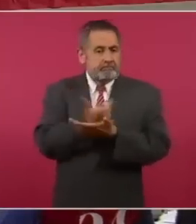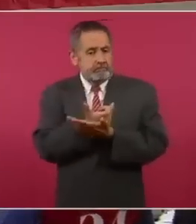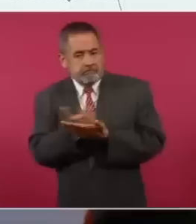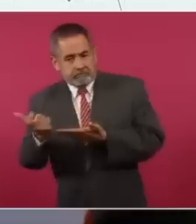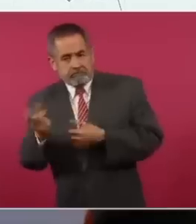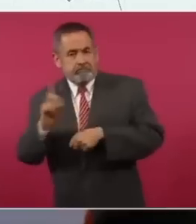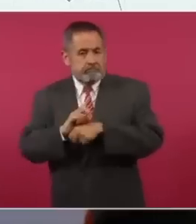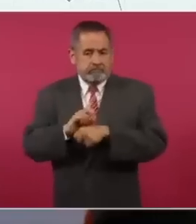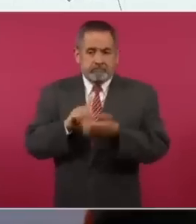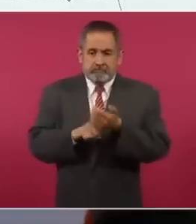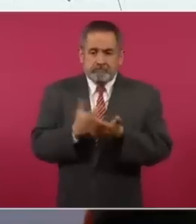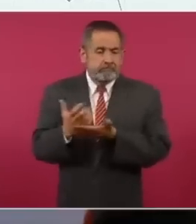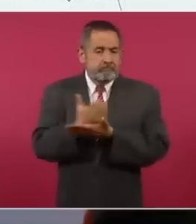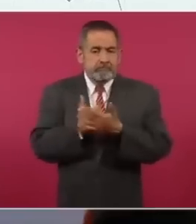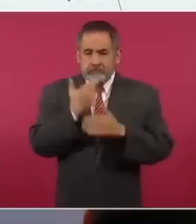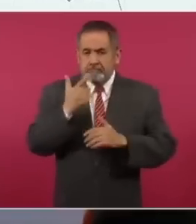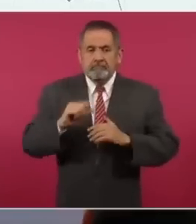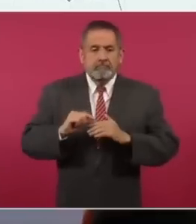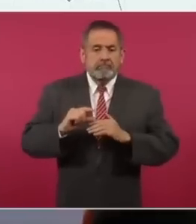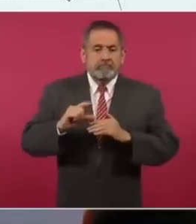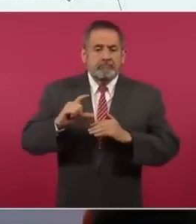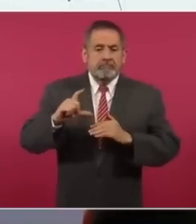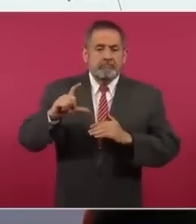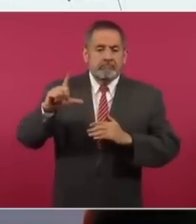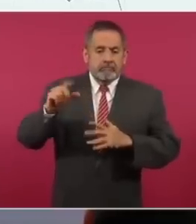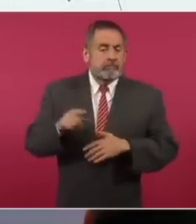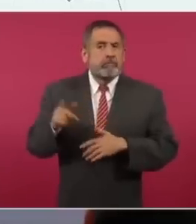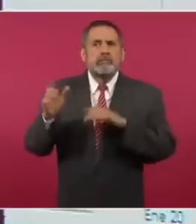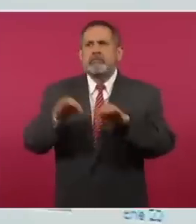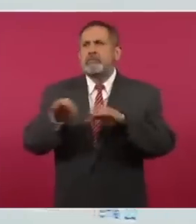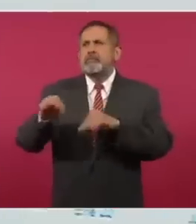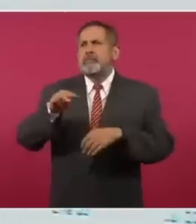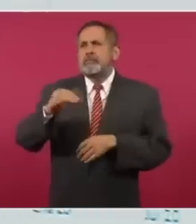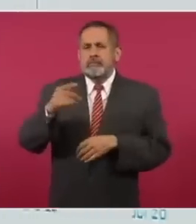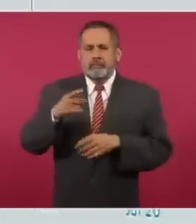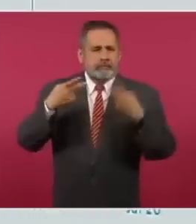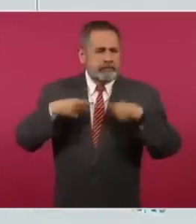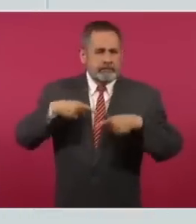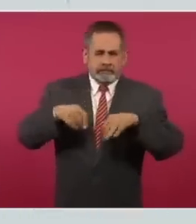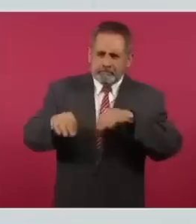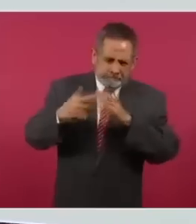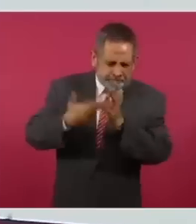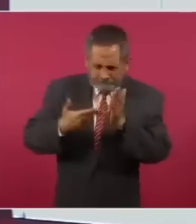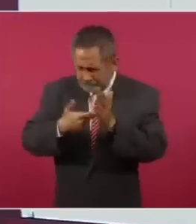en el Tren Maya los operadores,